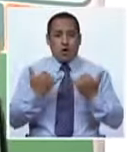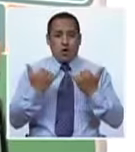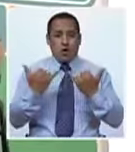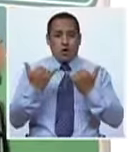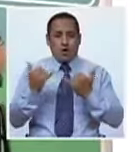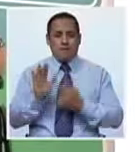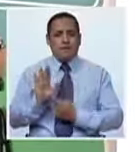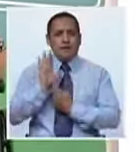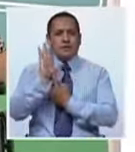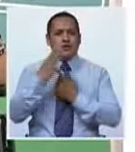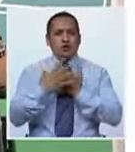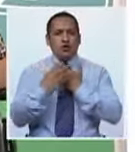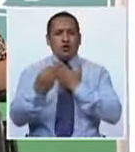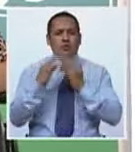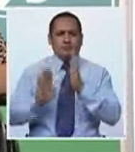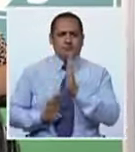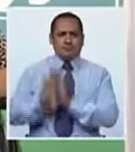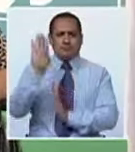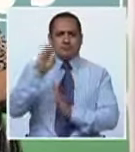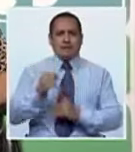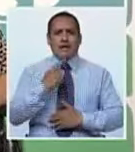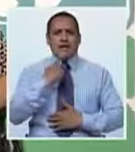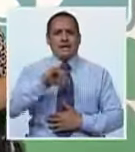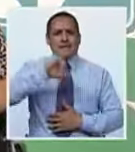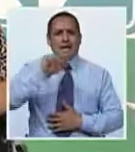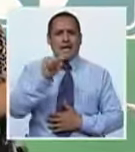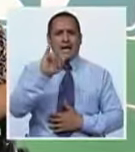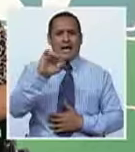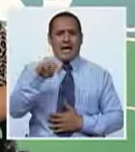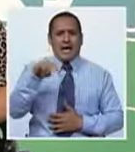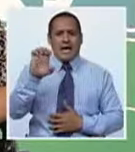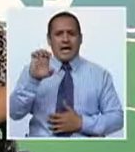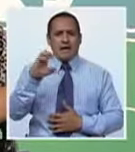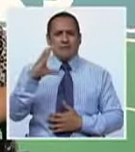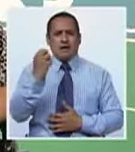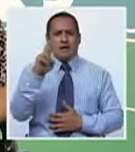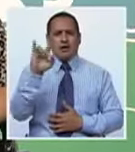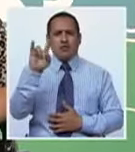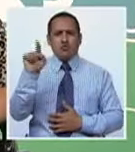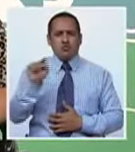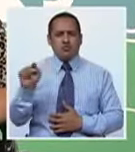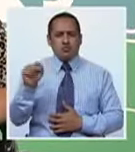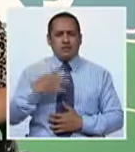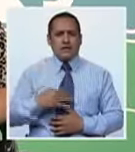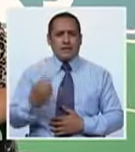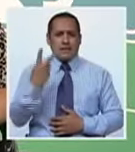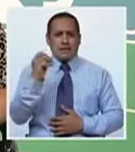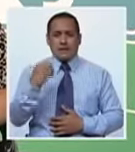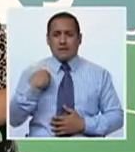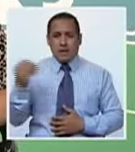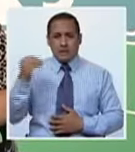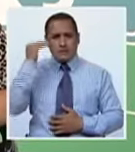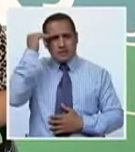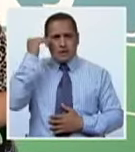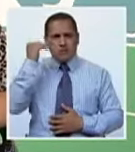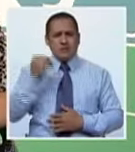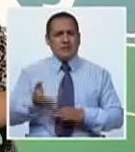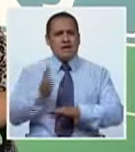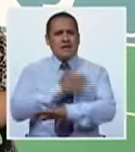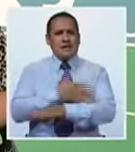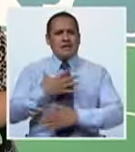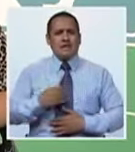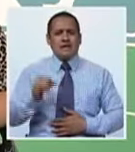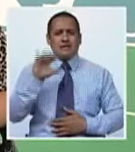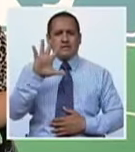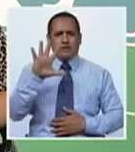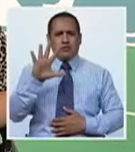El día de hoy, nuestro ejemplo de superación es Jaime Cruz. Él tiene 20 años, es un joven con Síndrome de Down y